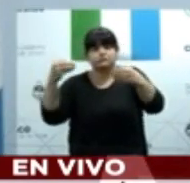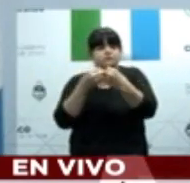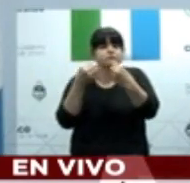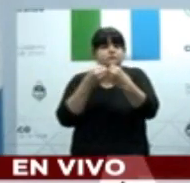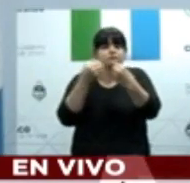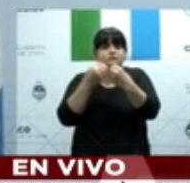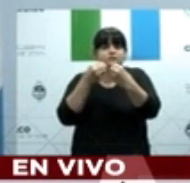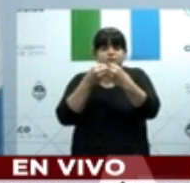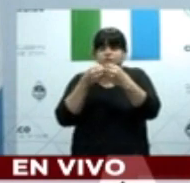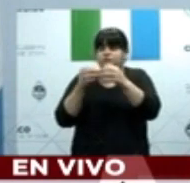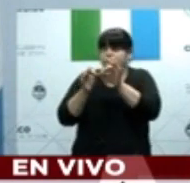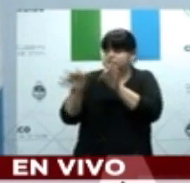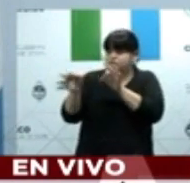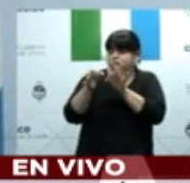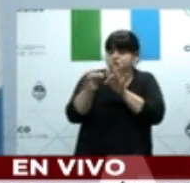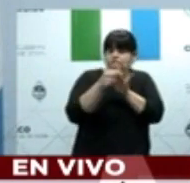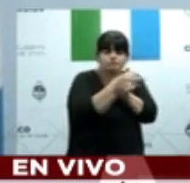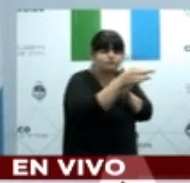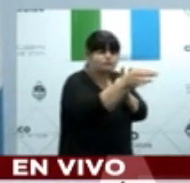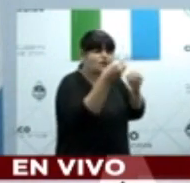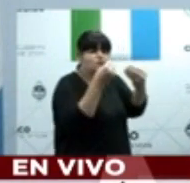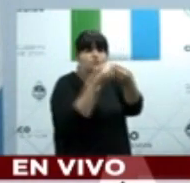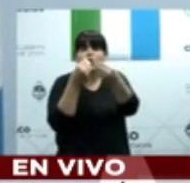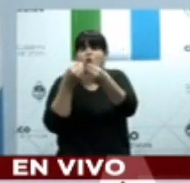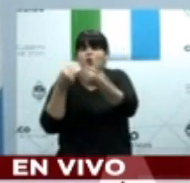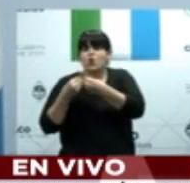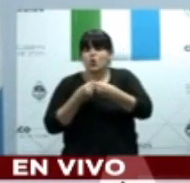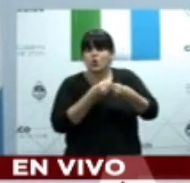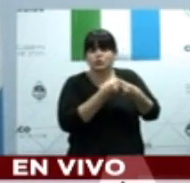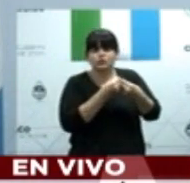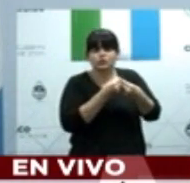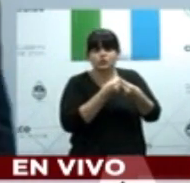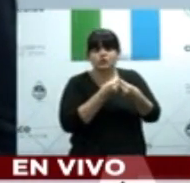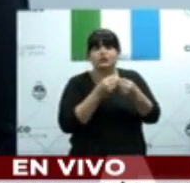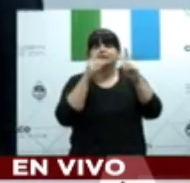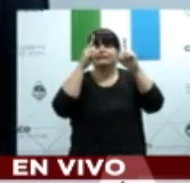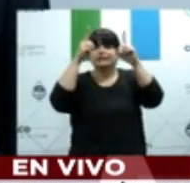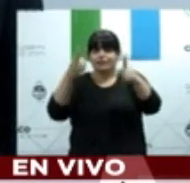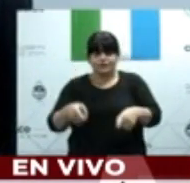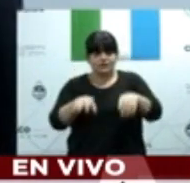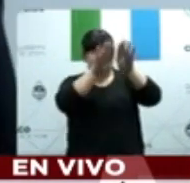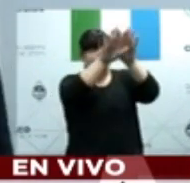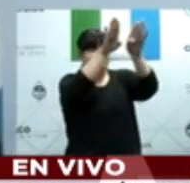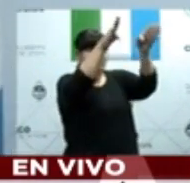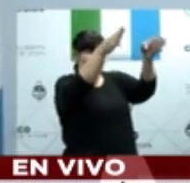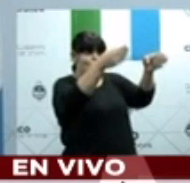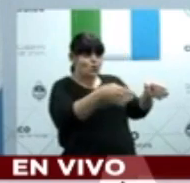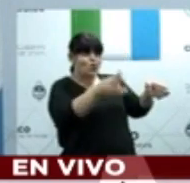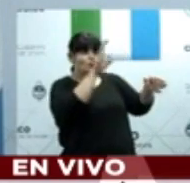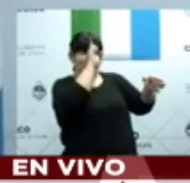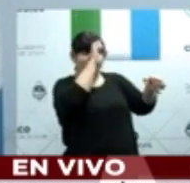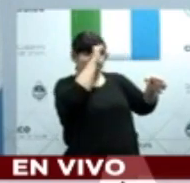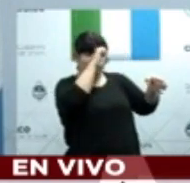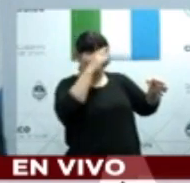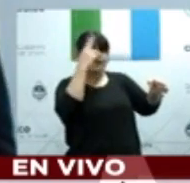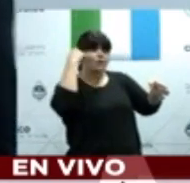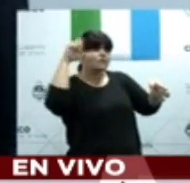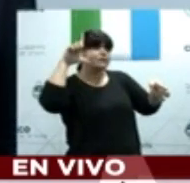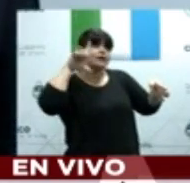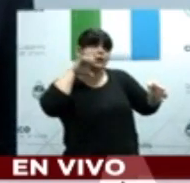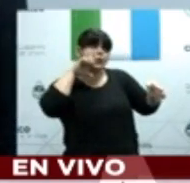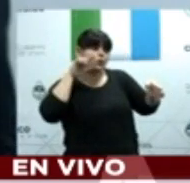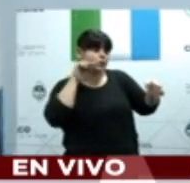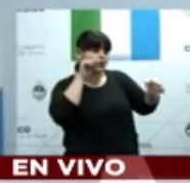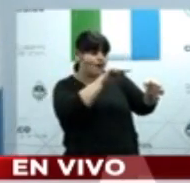eso, más el Hospital Perrando, con todas las decisiones que se han tomado y que nos falta ahora el